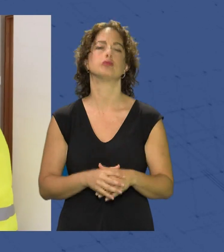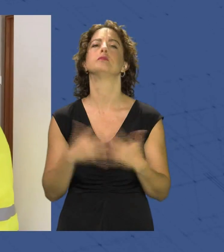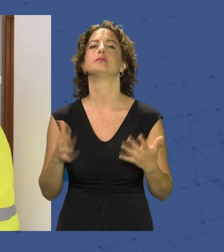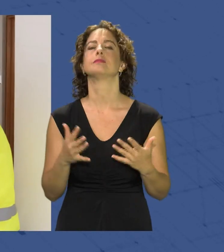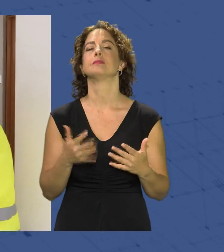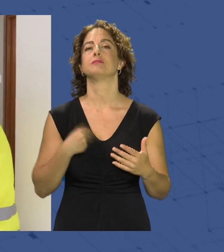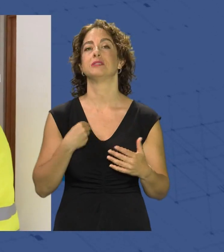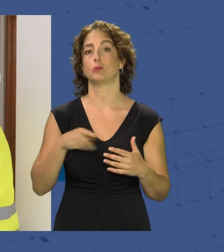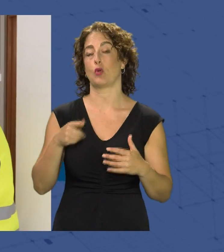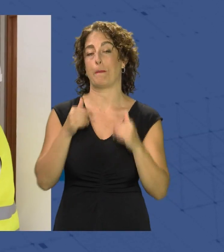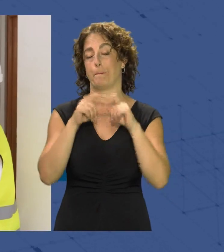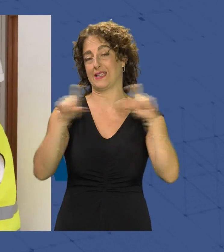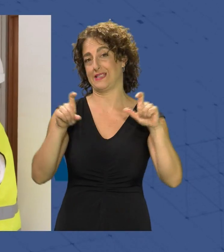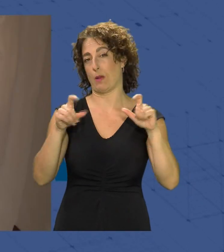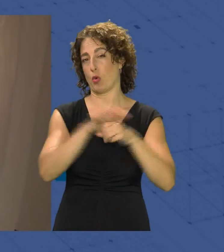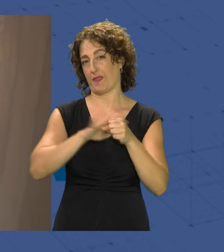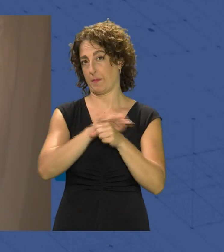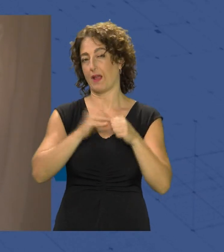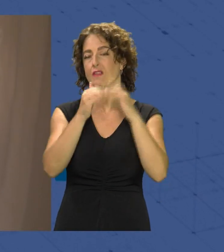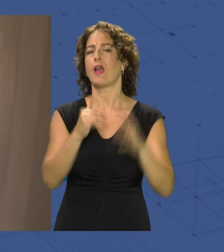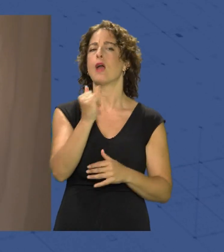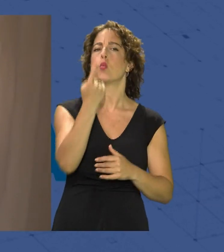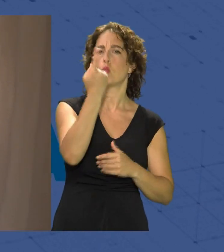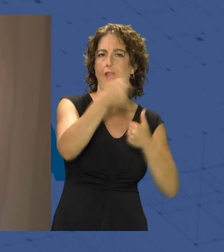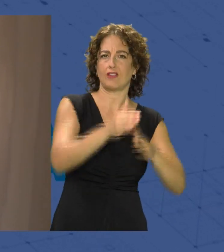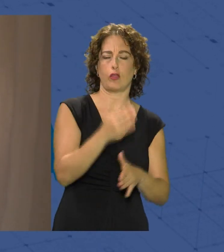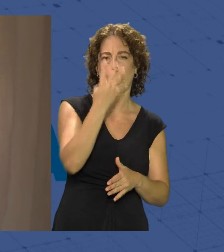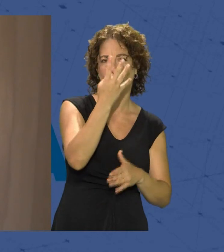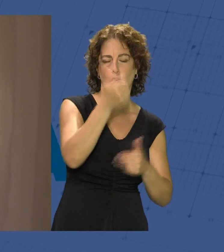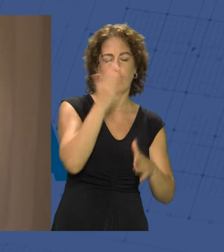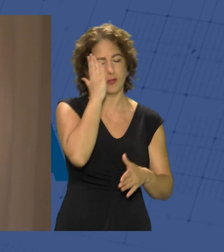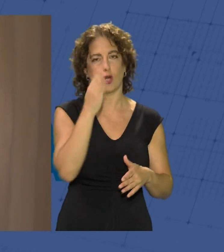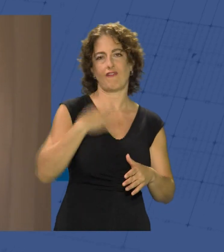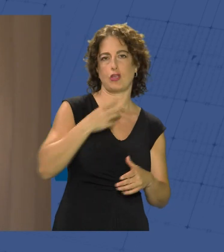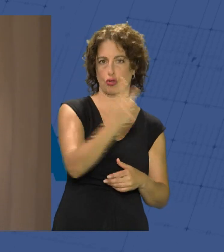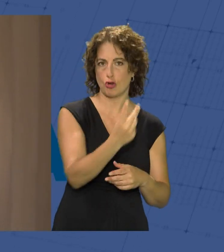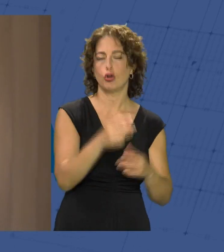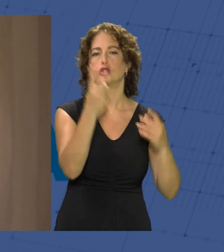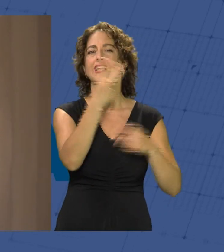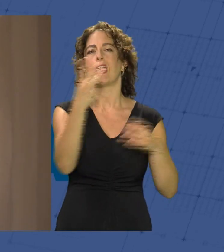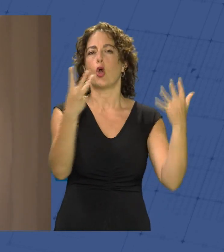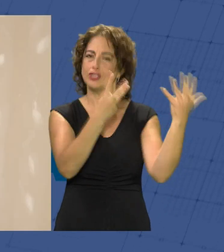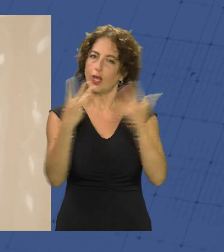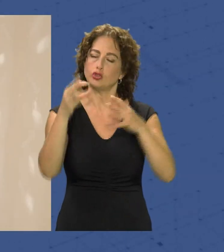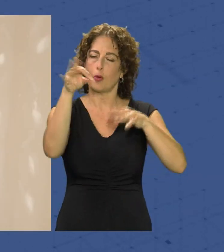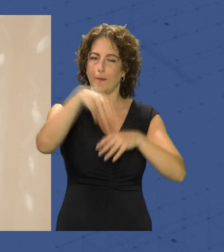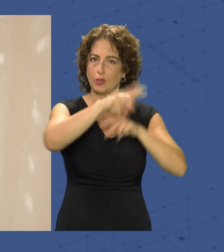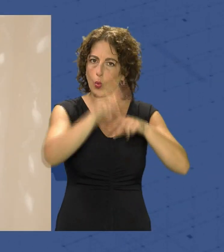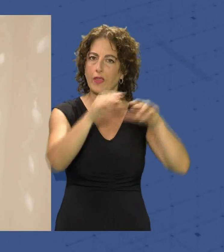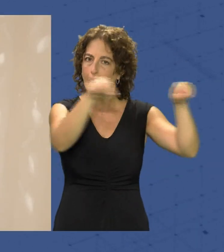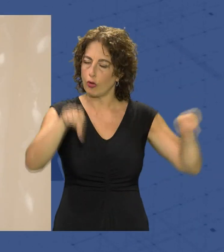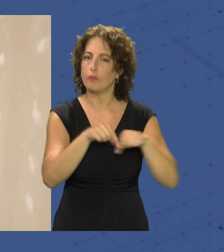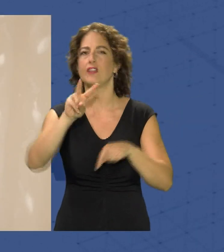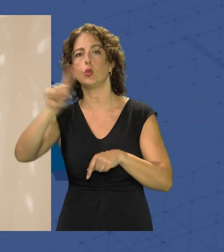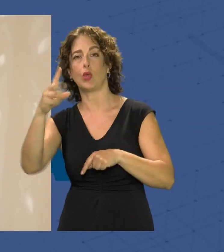empresa municipal de la vivienda, cuenta con una vivienda de 4 dormitorios y 2 baños, con una superficie útil de 88 metros cuadrados, 21 viviendas de 3